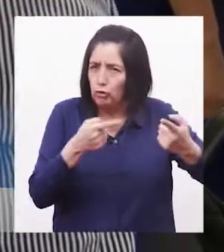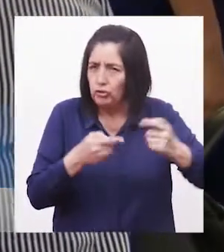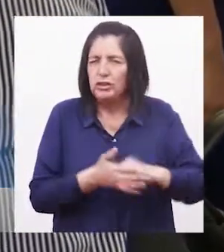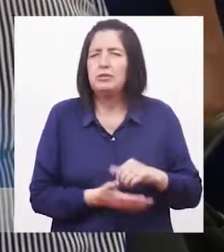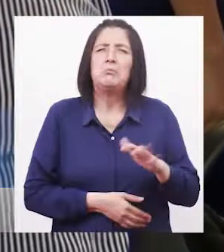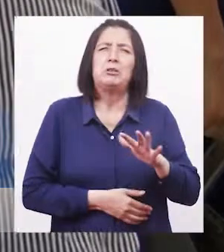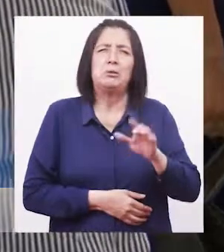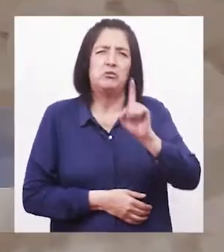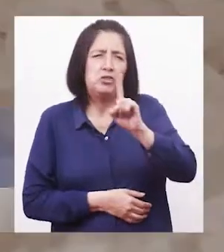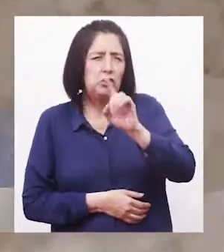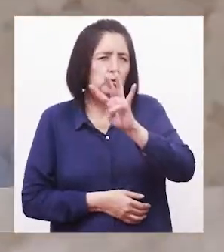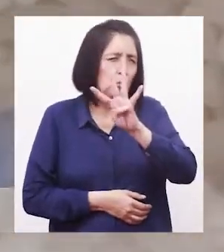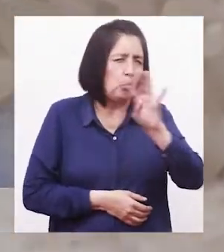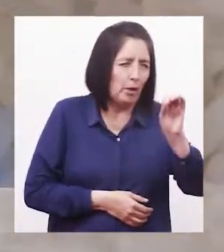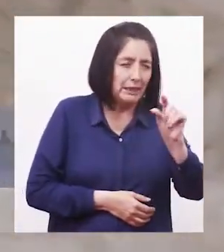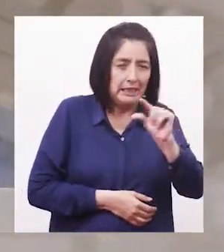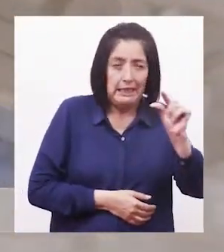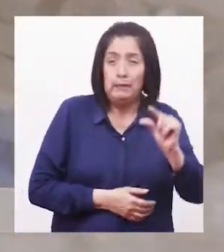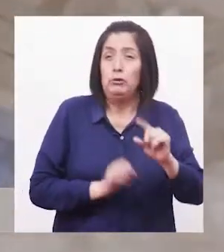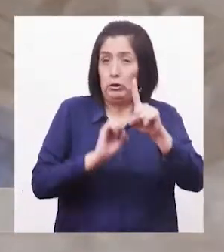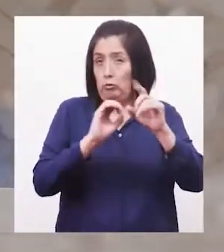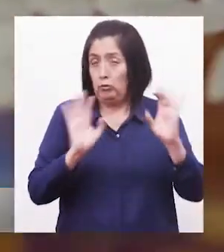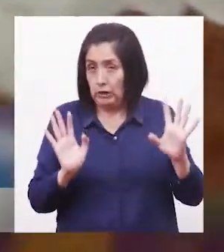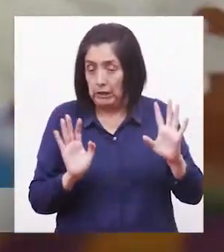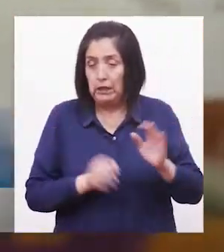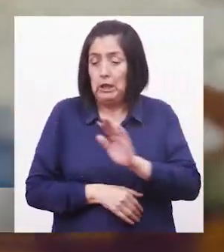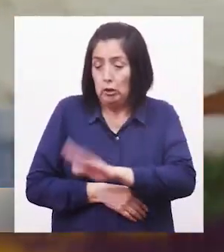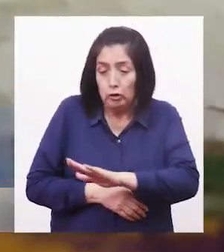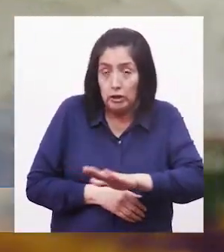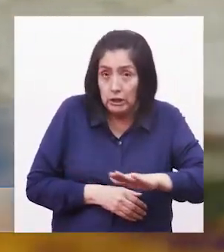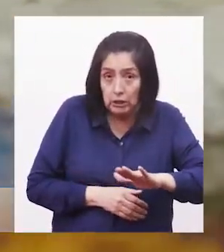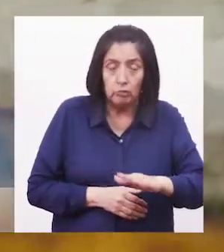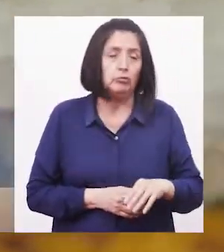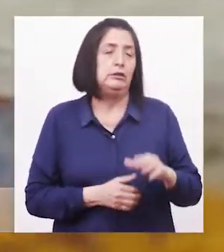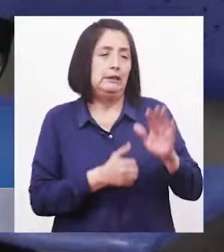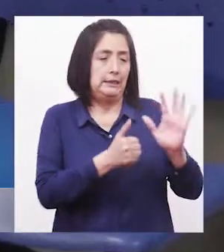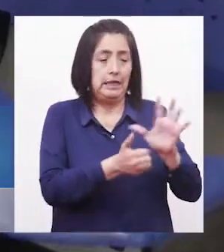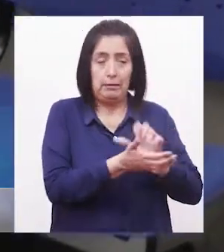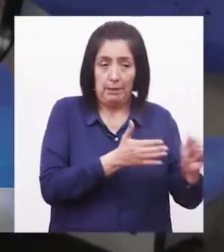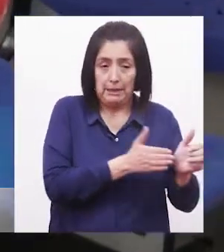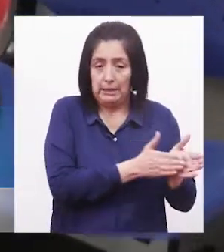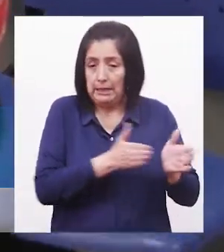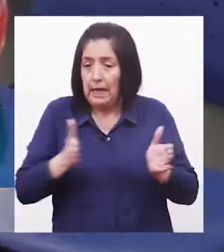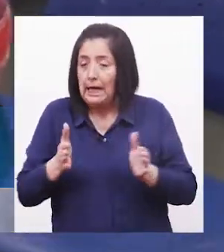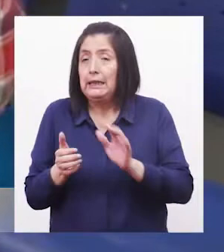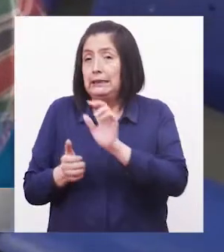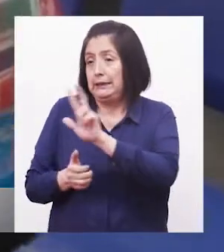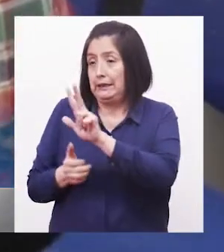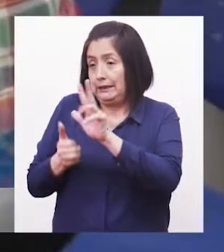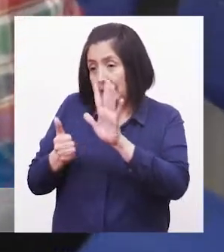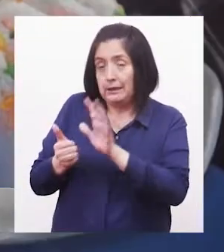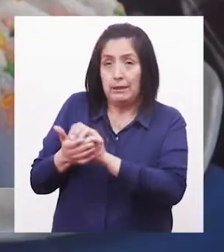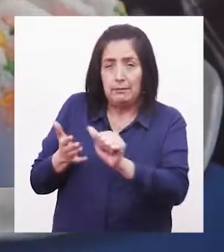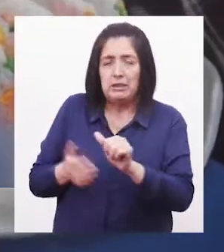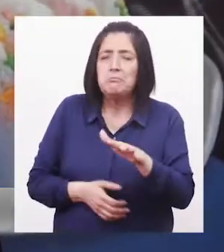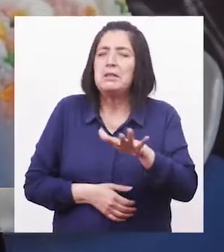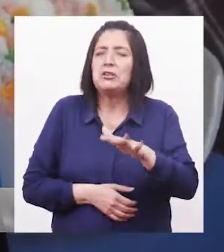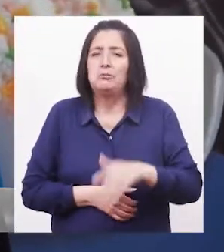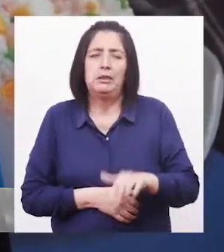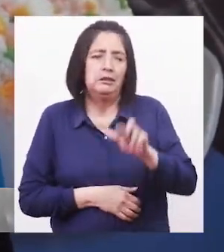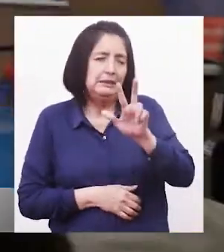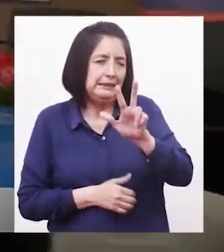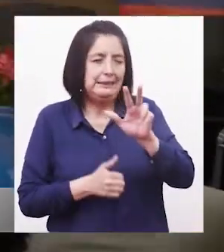En promedio 140 gramos de arroz al día y los pequeñitos, entre 6 meses y 36 meses, están alrededor de